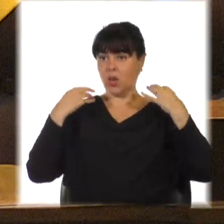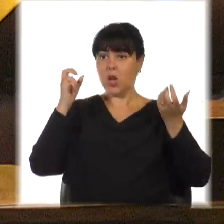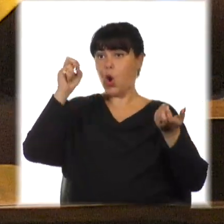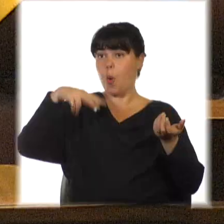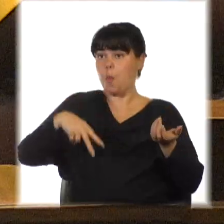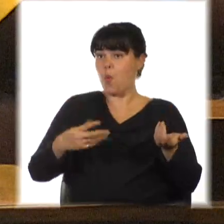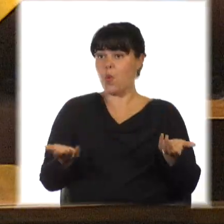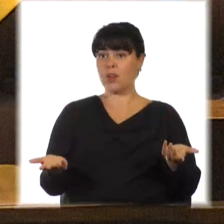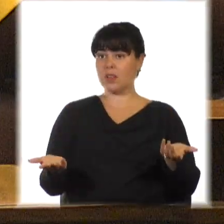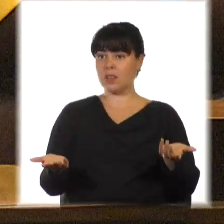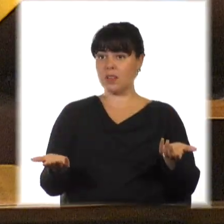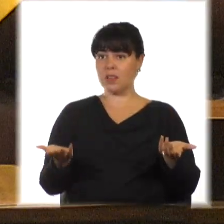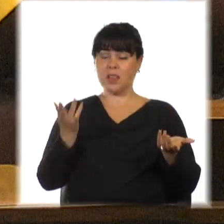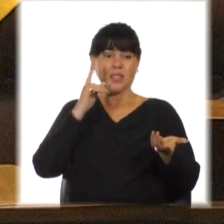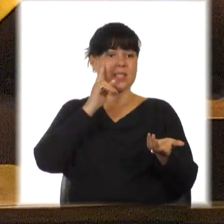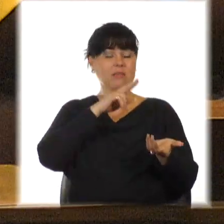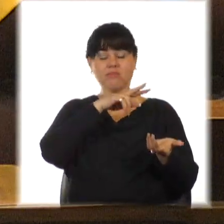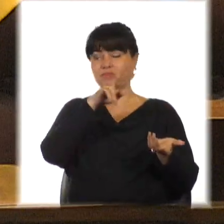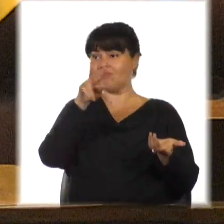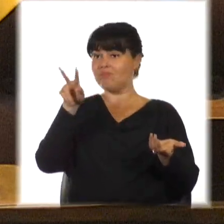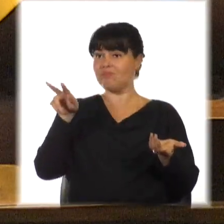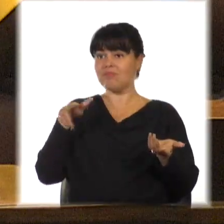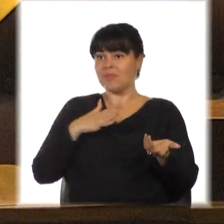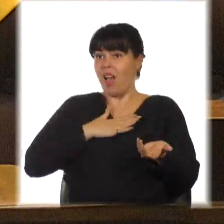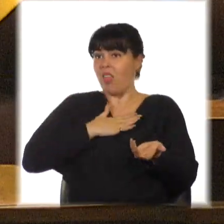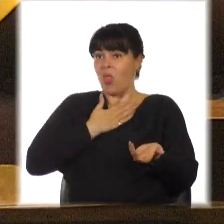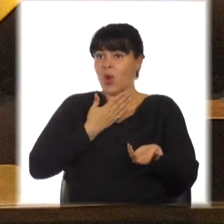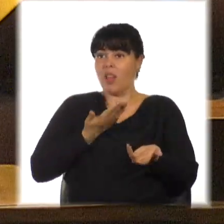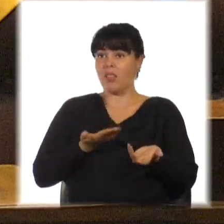Y un paisaje muy querido, casi diría adorado.